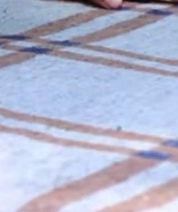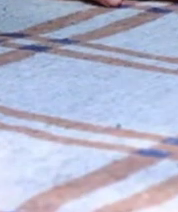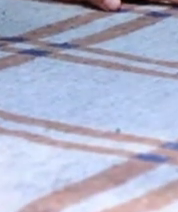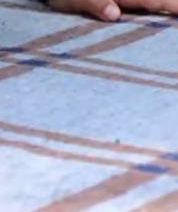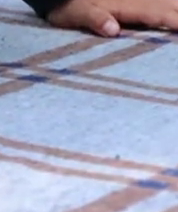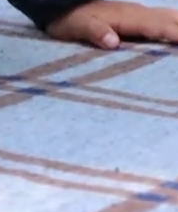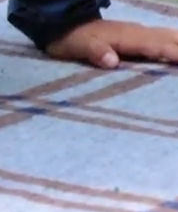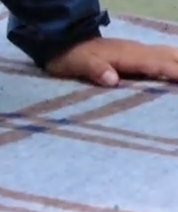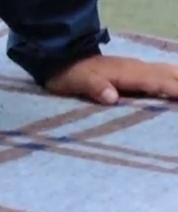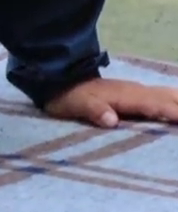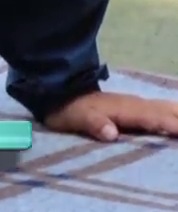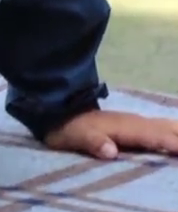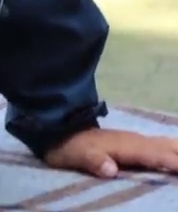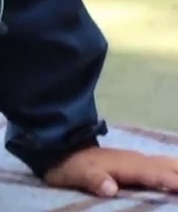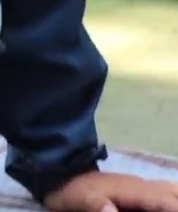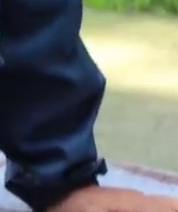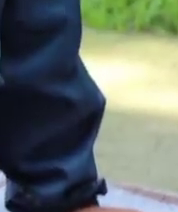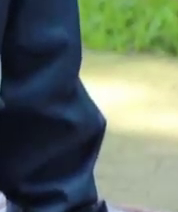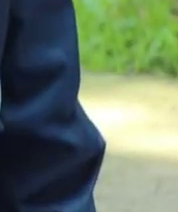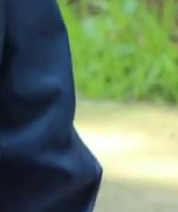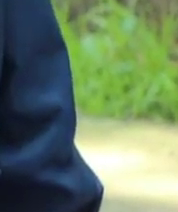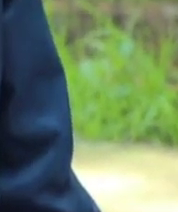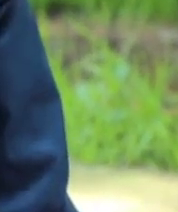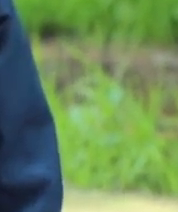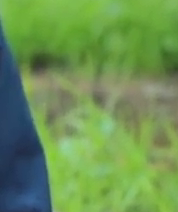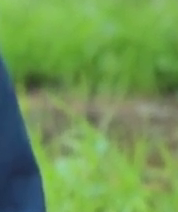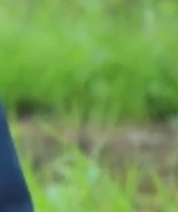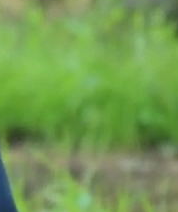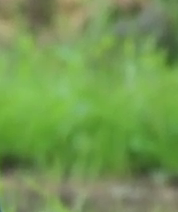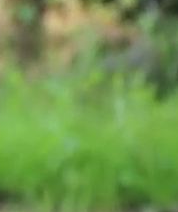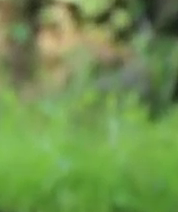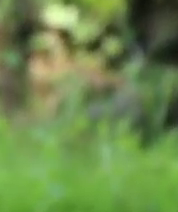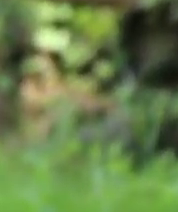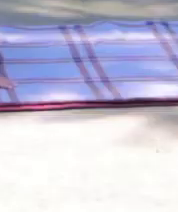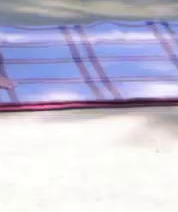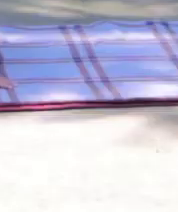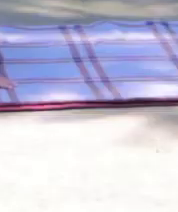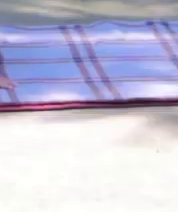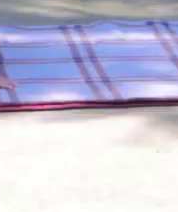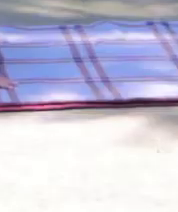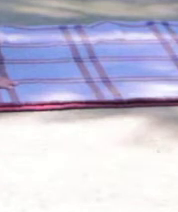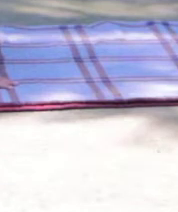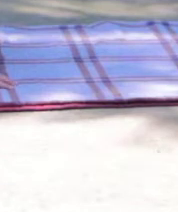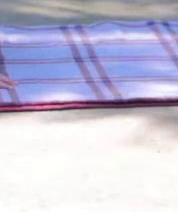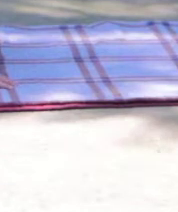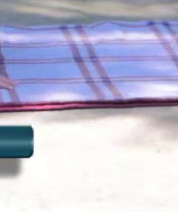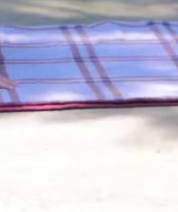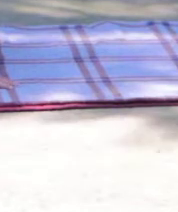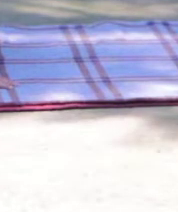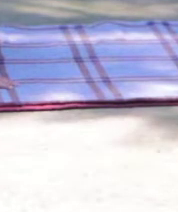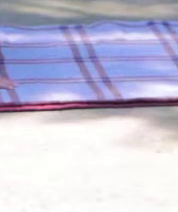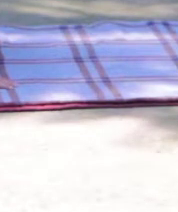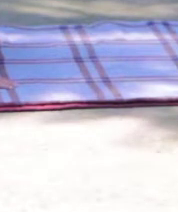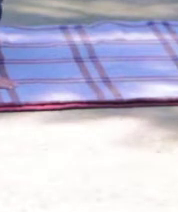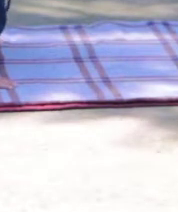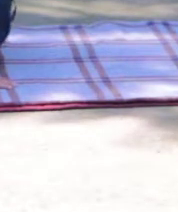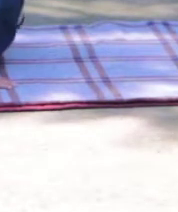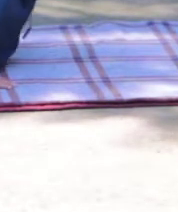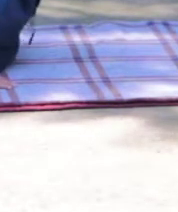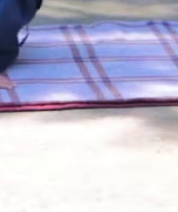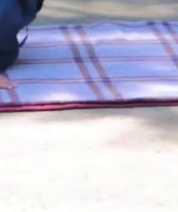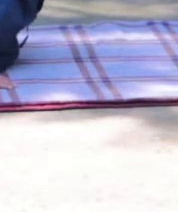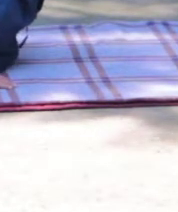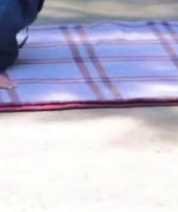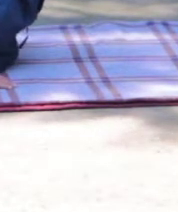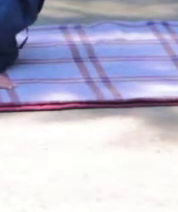Respira. Tus brazos extendidos. Relajado. Sigue respirando. Bajamos. Descansamos.